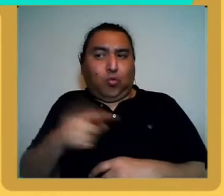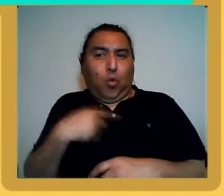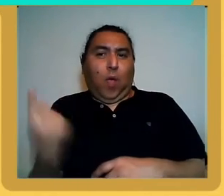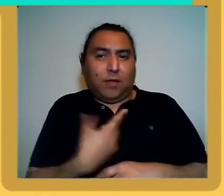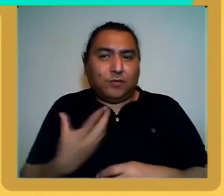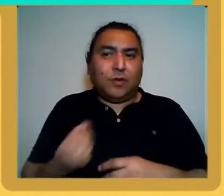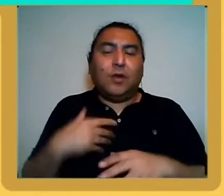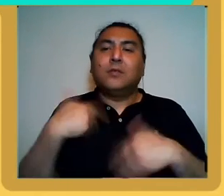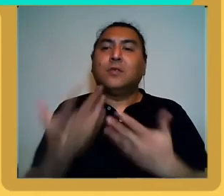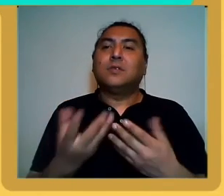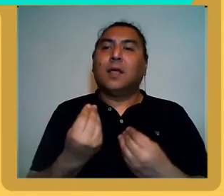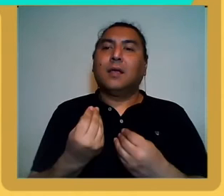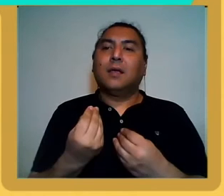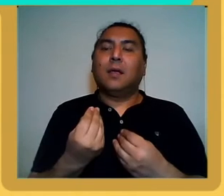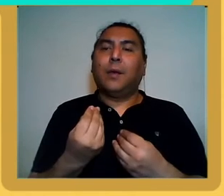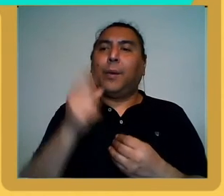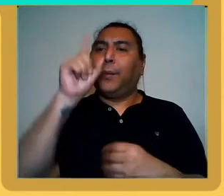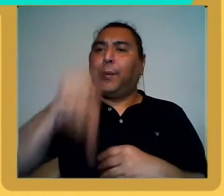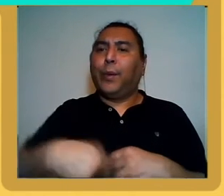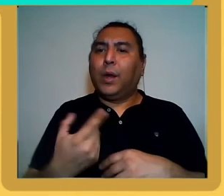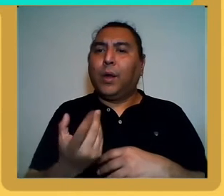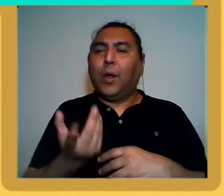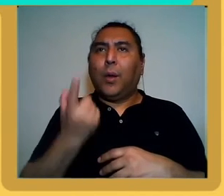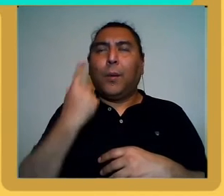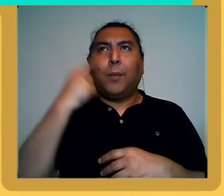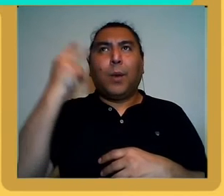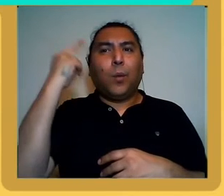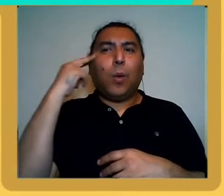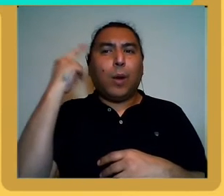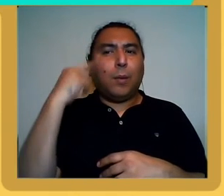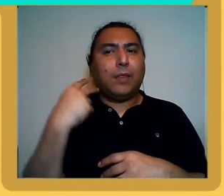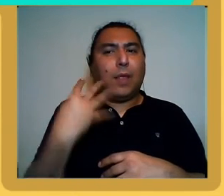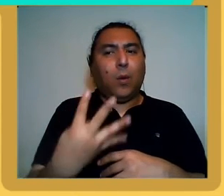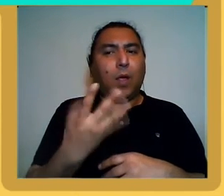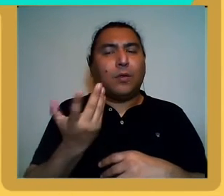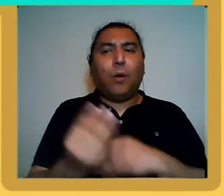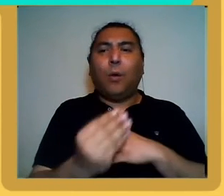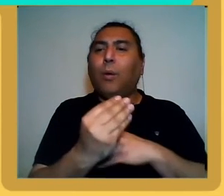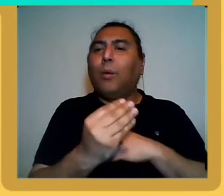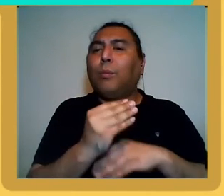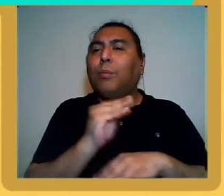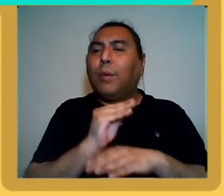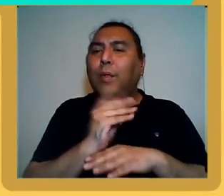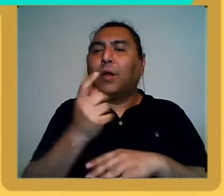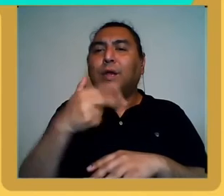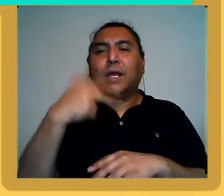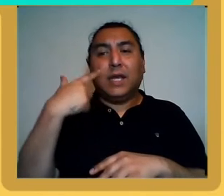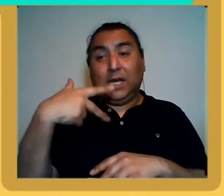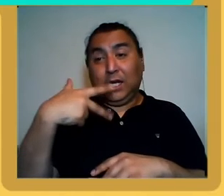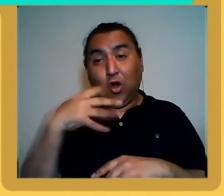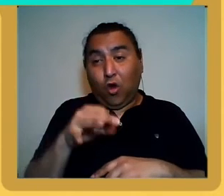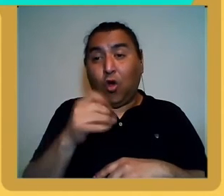posibilidad de la providencia ahí en el año 94 con Nino Maranzana que tengo que mencionarlo